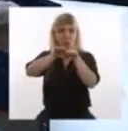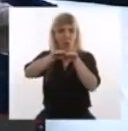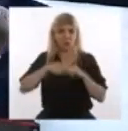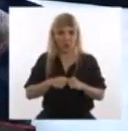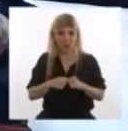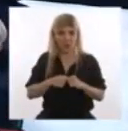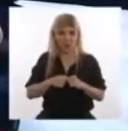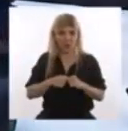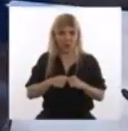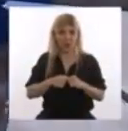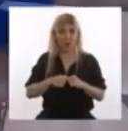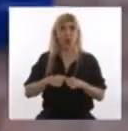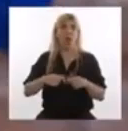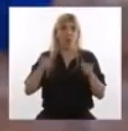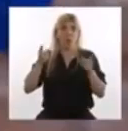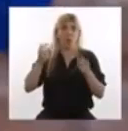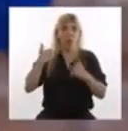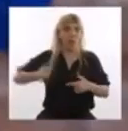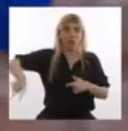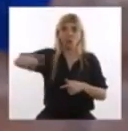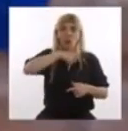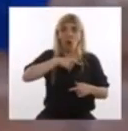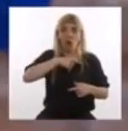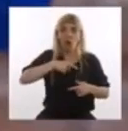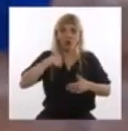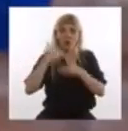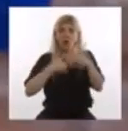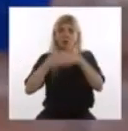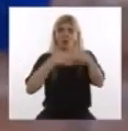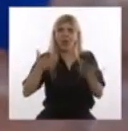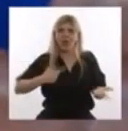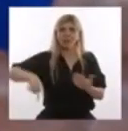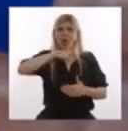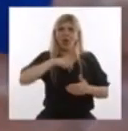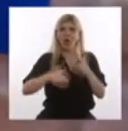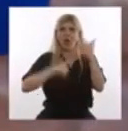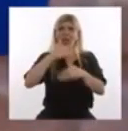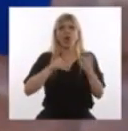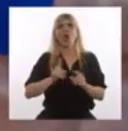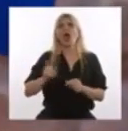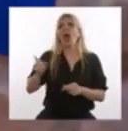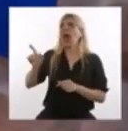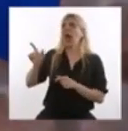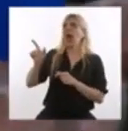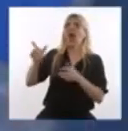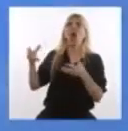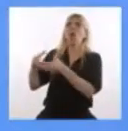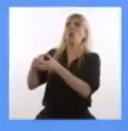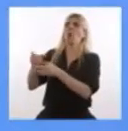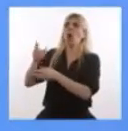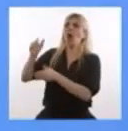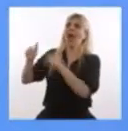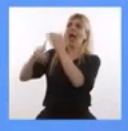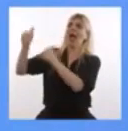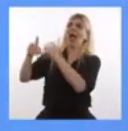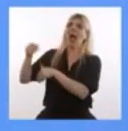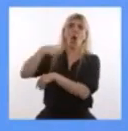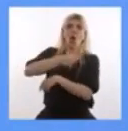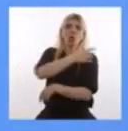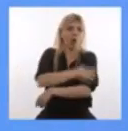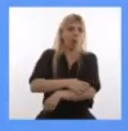capaces de construir. Donde todos crezcamos, no donde crezcan algunos y millones padezcan.